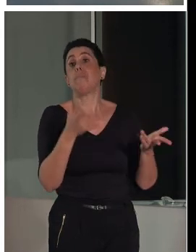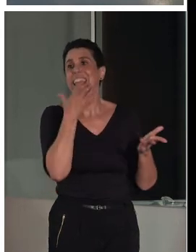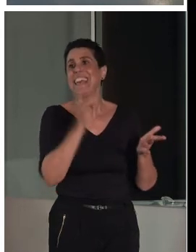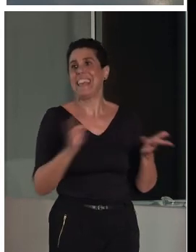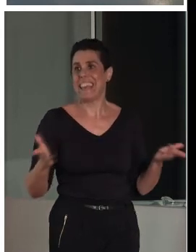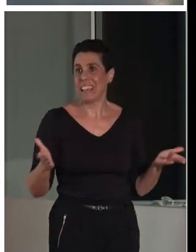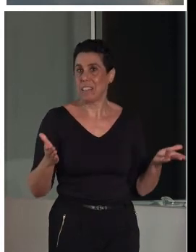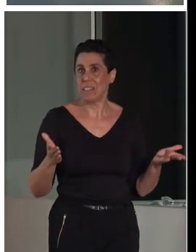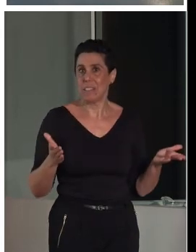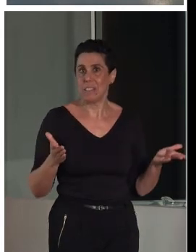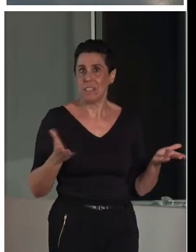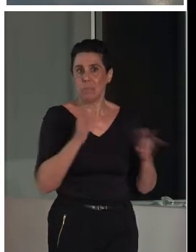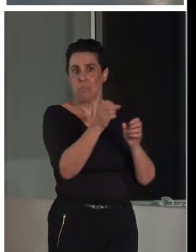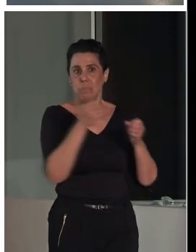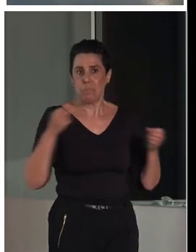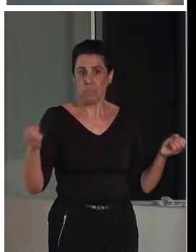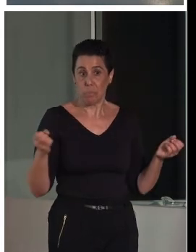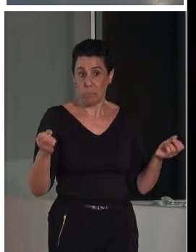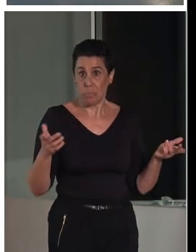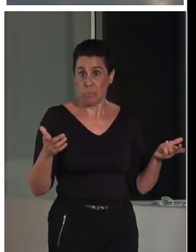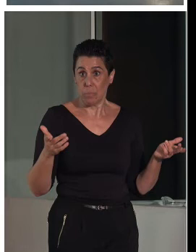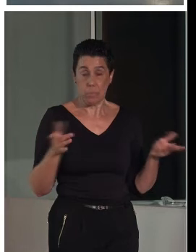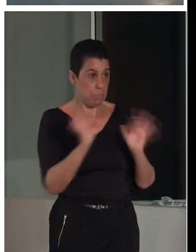Es así de crudo, ¿no? Entonces,